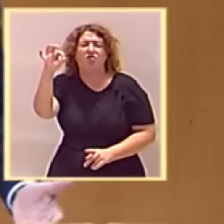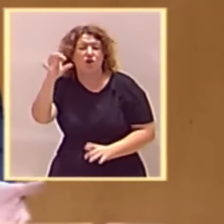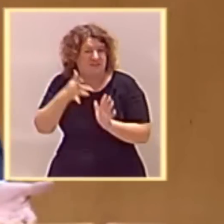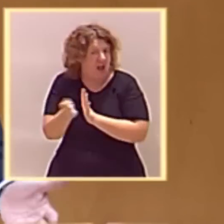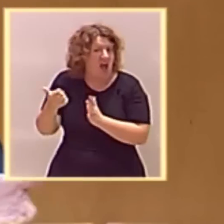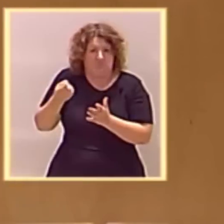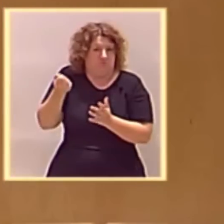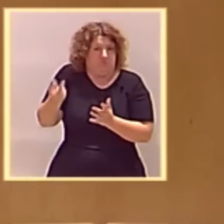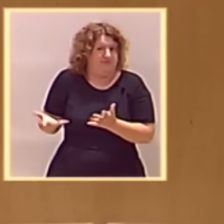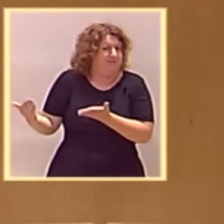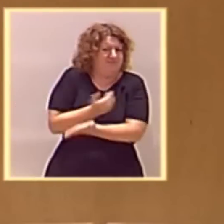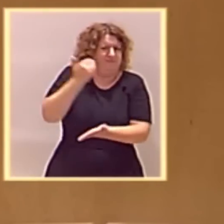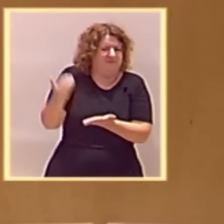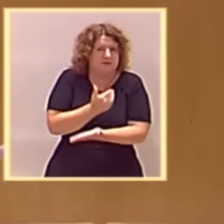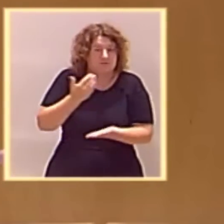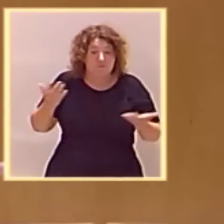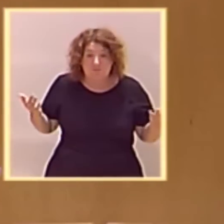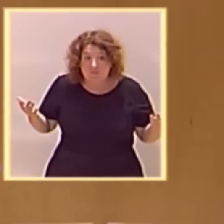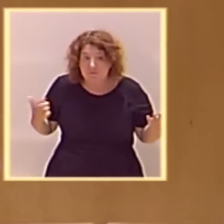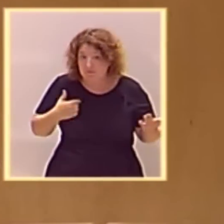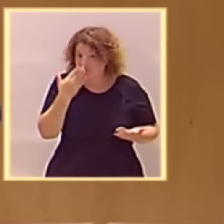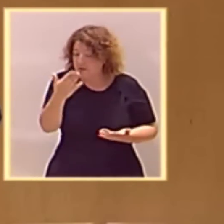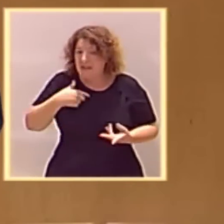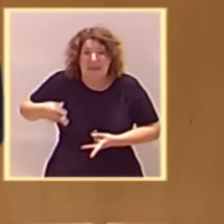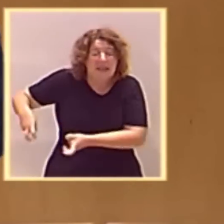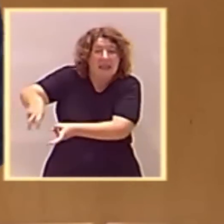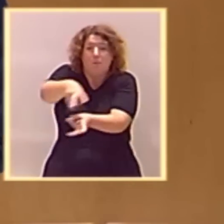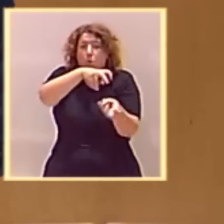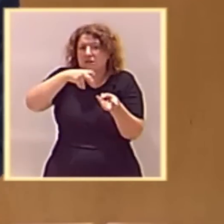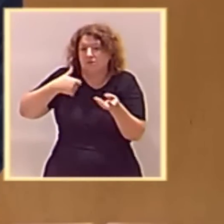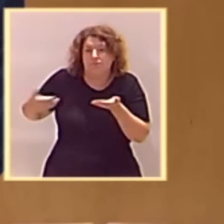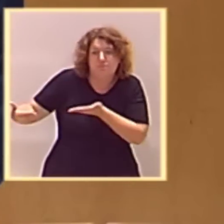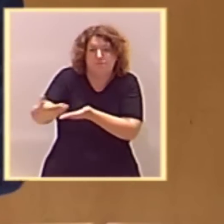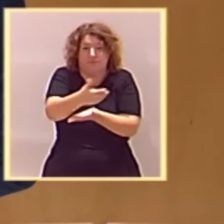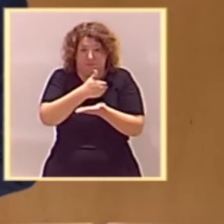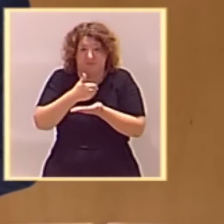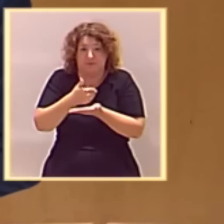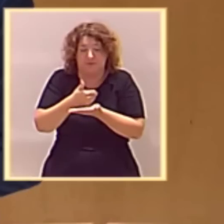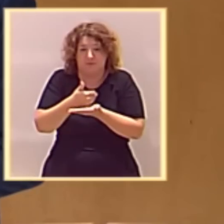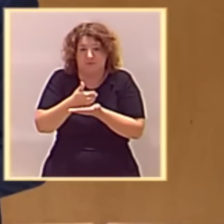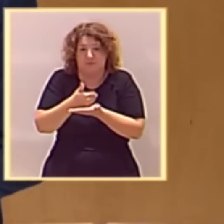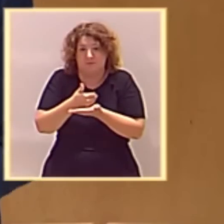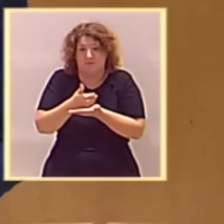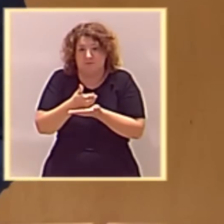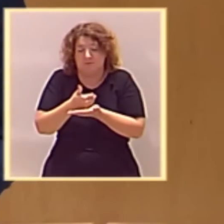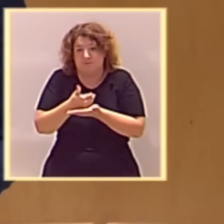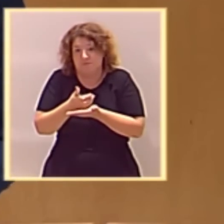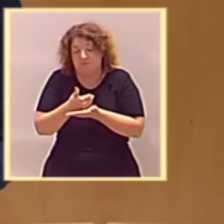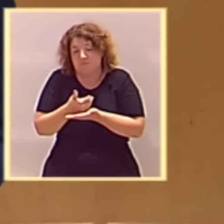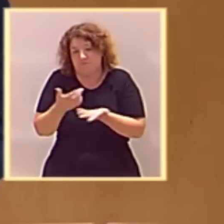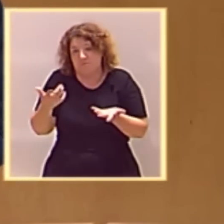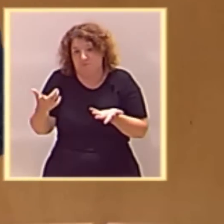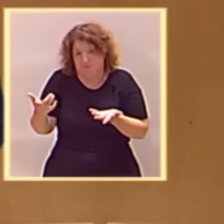En realidad, el grueso de la recaudación de los impuestos a los cuales él hacía referencia, el señor Feijó, van